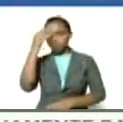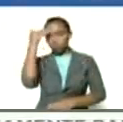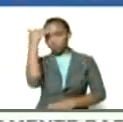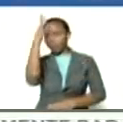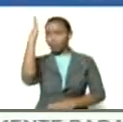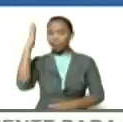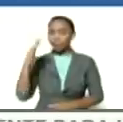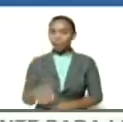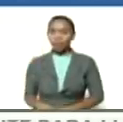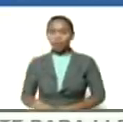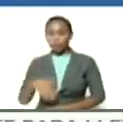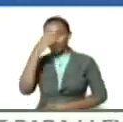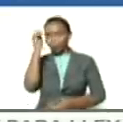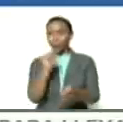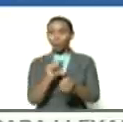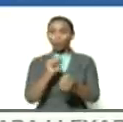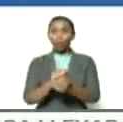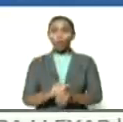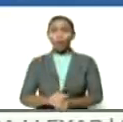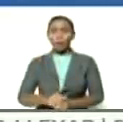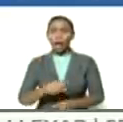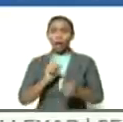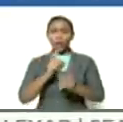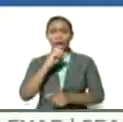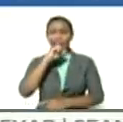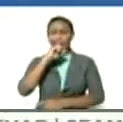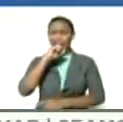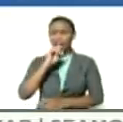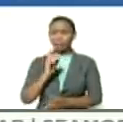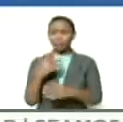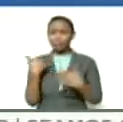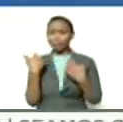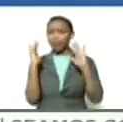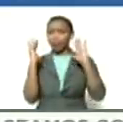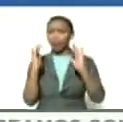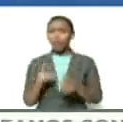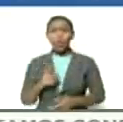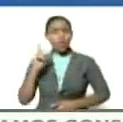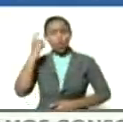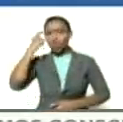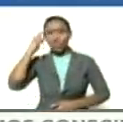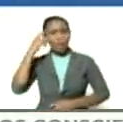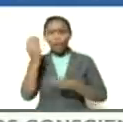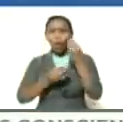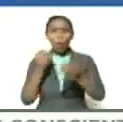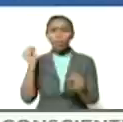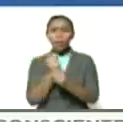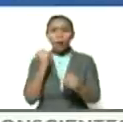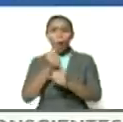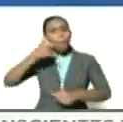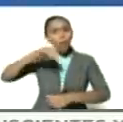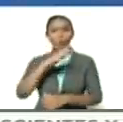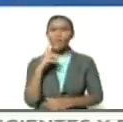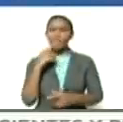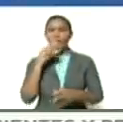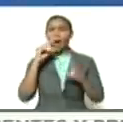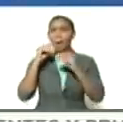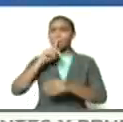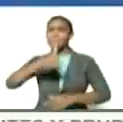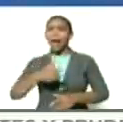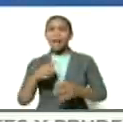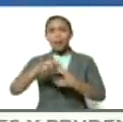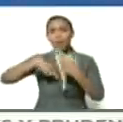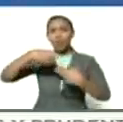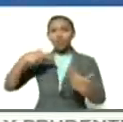ridículas para envidia no han sabido construir pueblos y vienen a criticar la revolución bolivariana